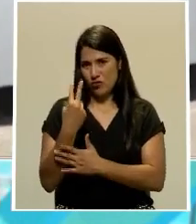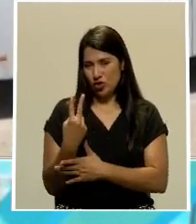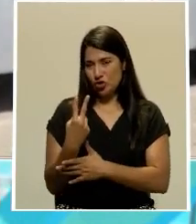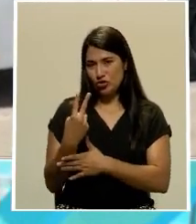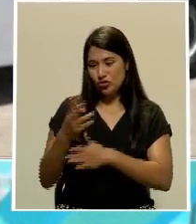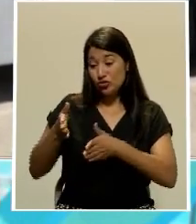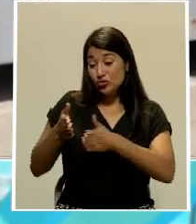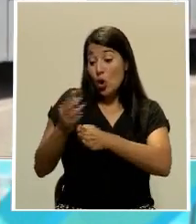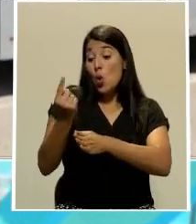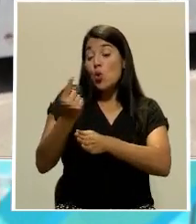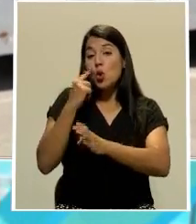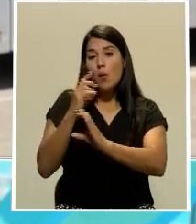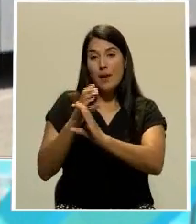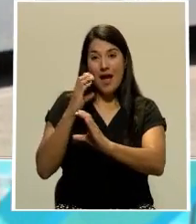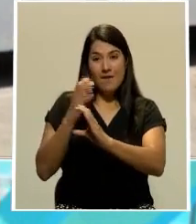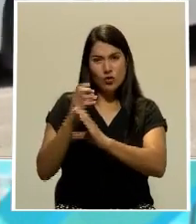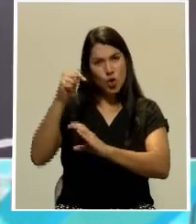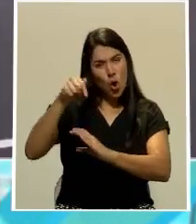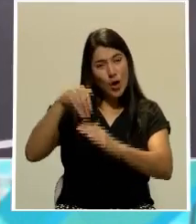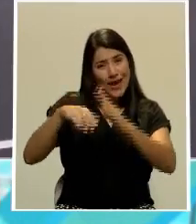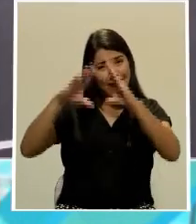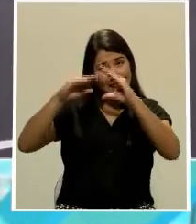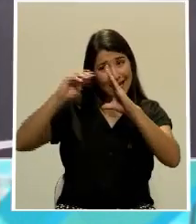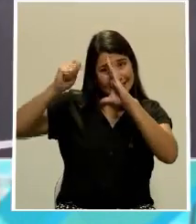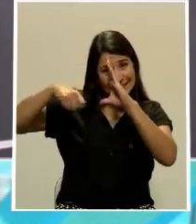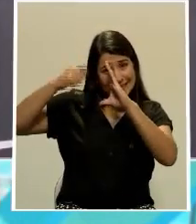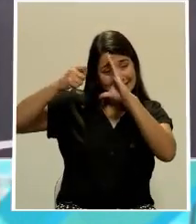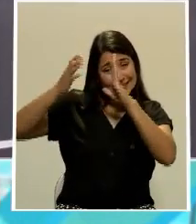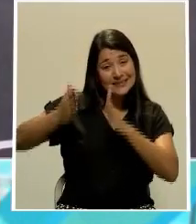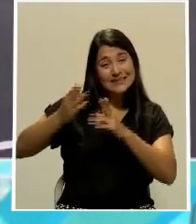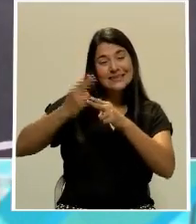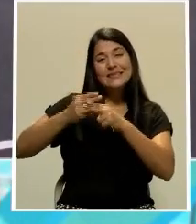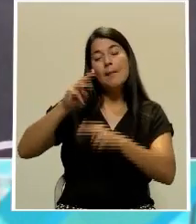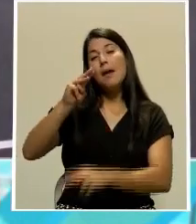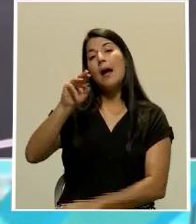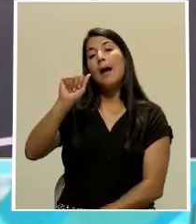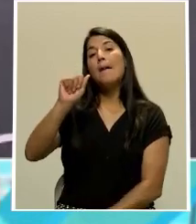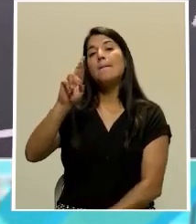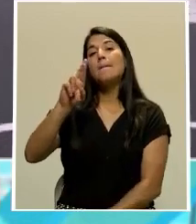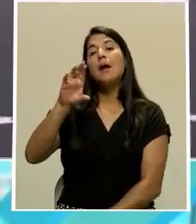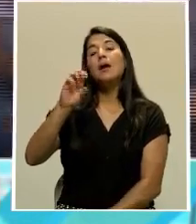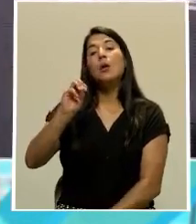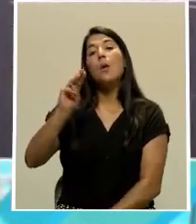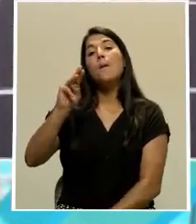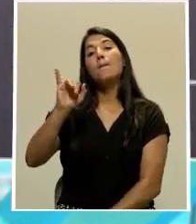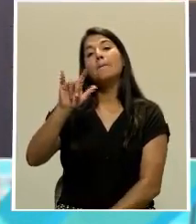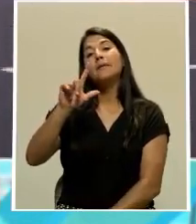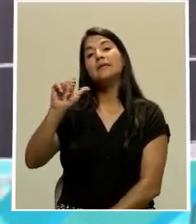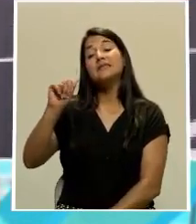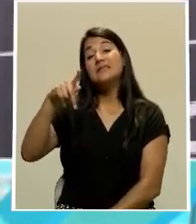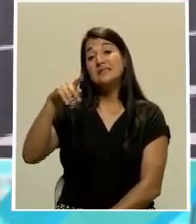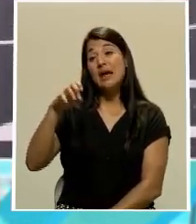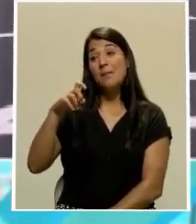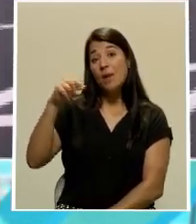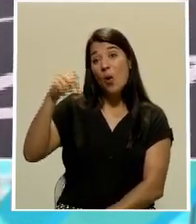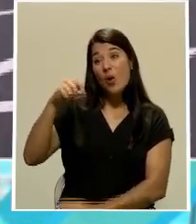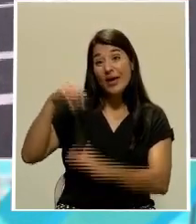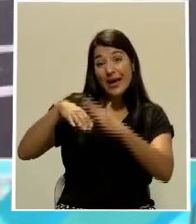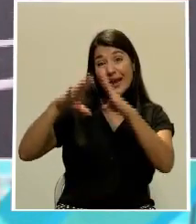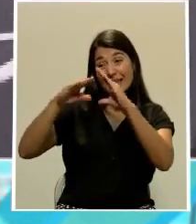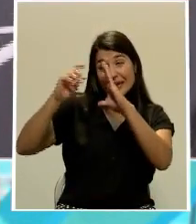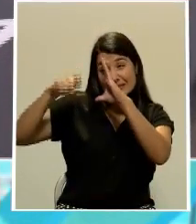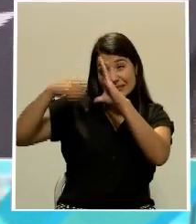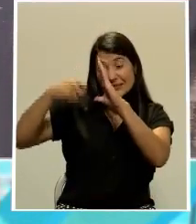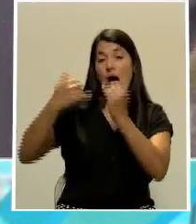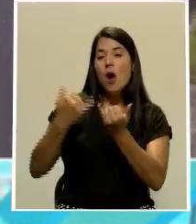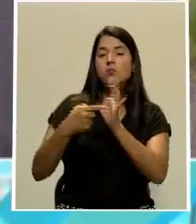que hizo el camarógrafo Marco Millapa esta tarde de uno de esos sectores donde mañana comenzará ya a funcionar precisamente estos carriles. Tal vez si nos cuenta